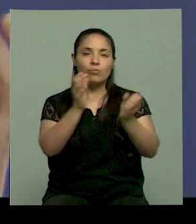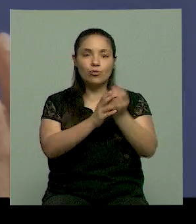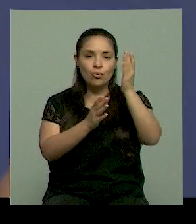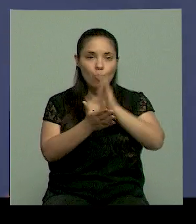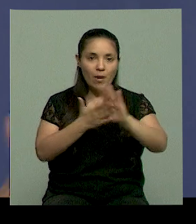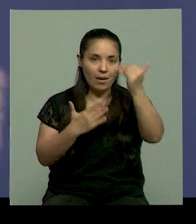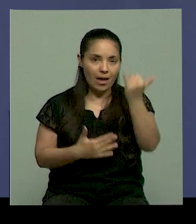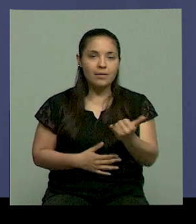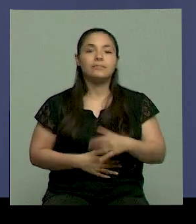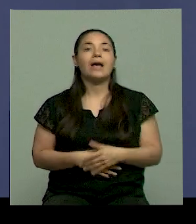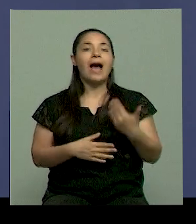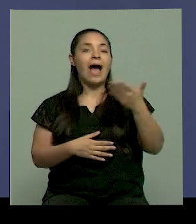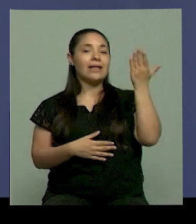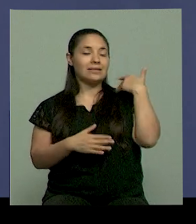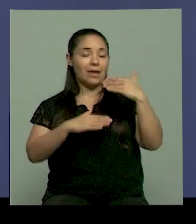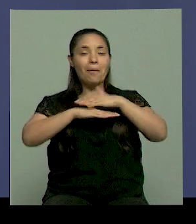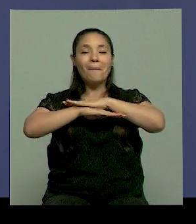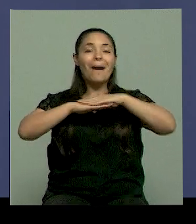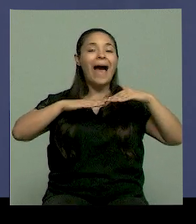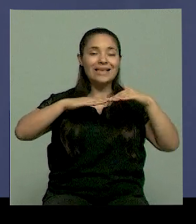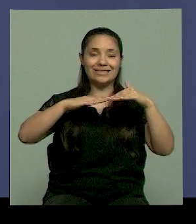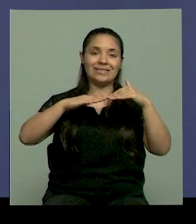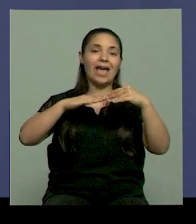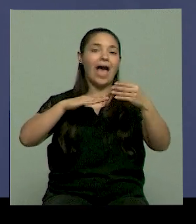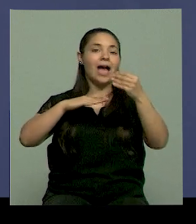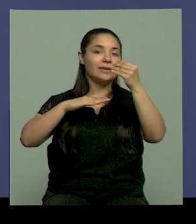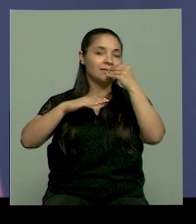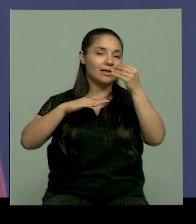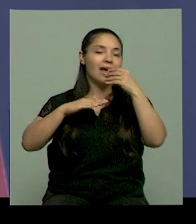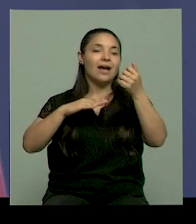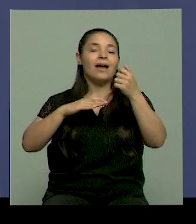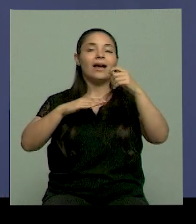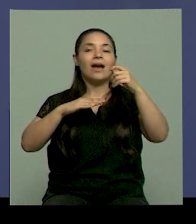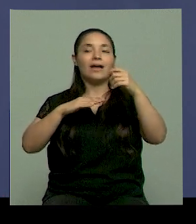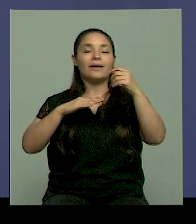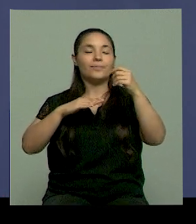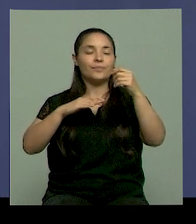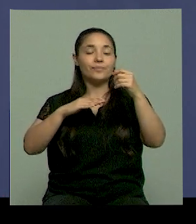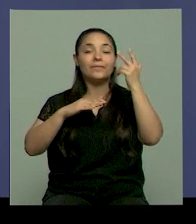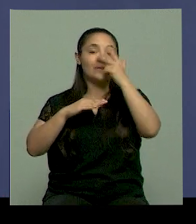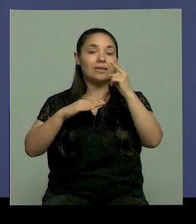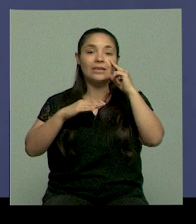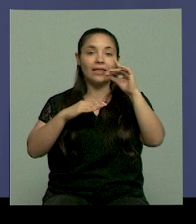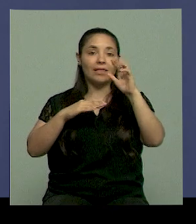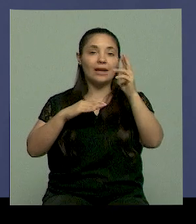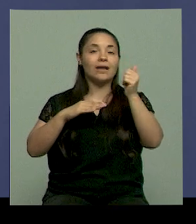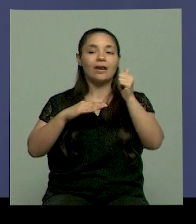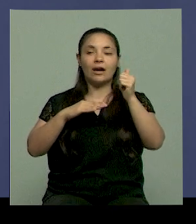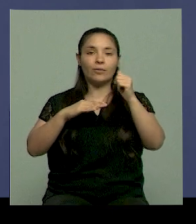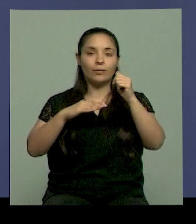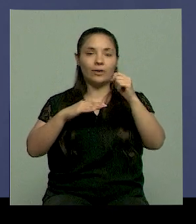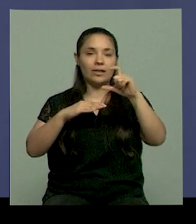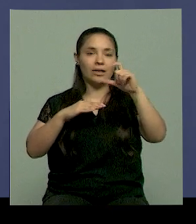alimentación, que antes eran los hidratos de carbono, hoy no deben estar como base de una alimentación. Entonces, ahora se usa, si queremos